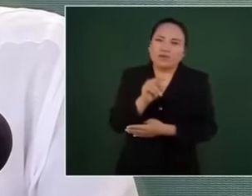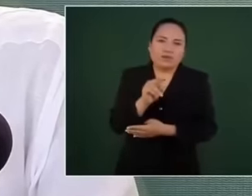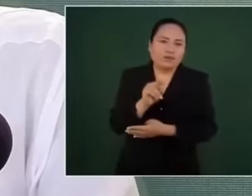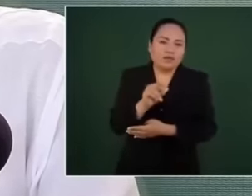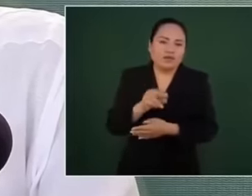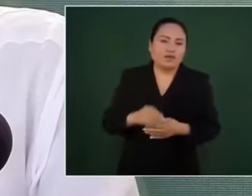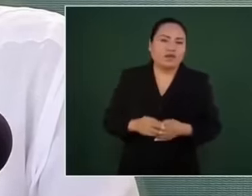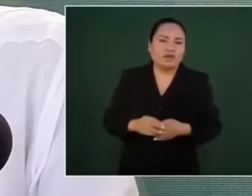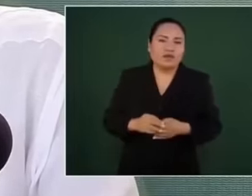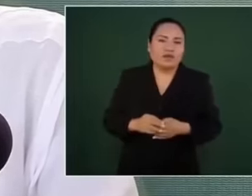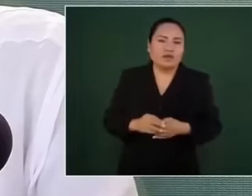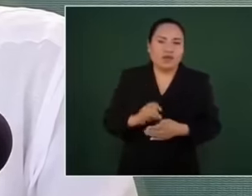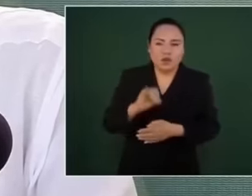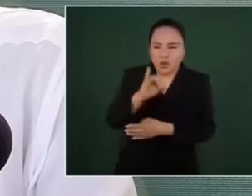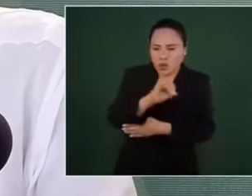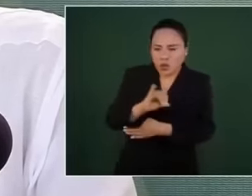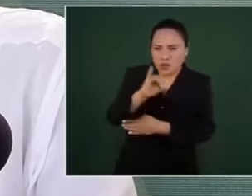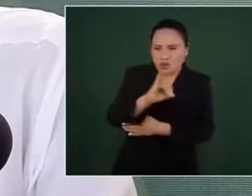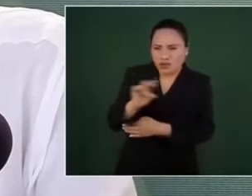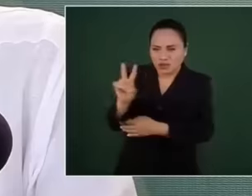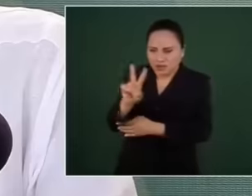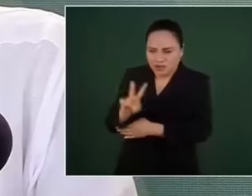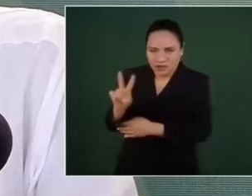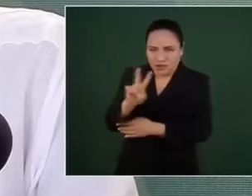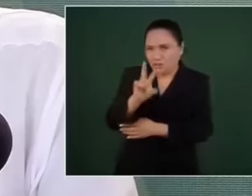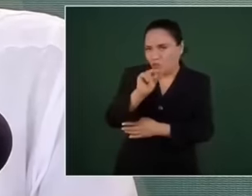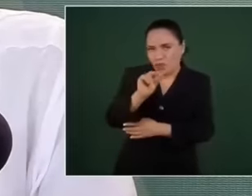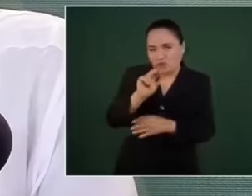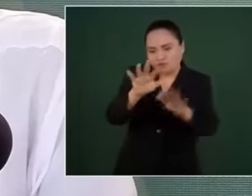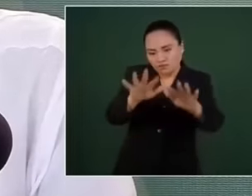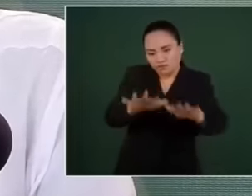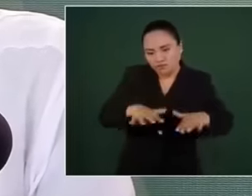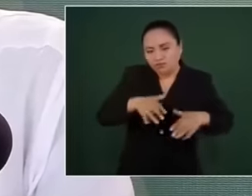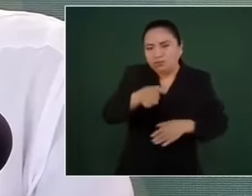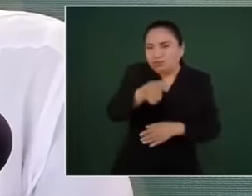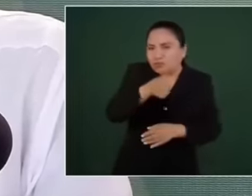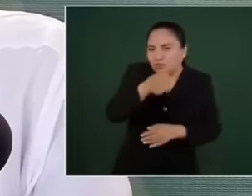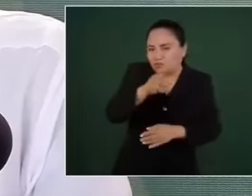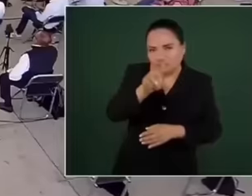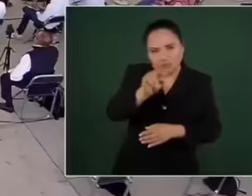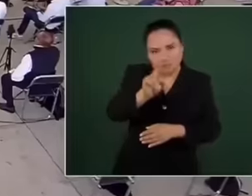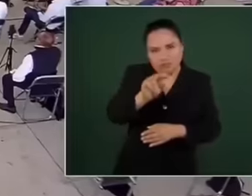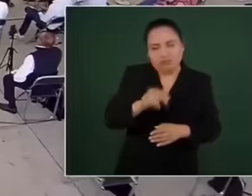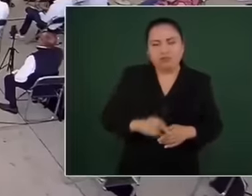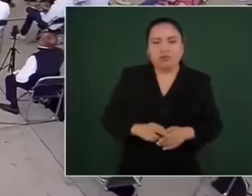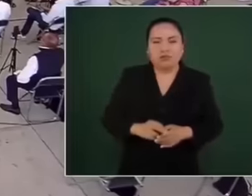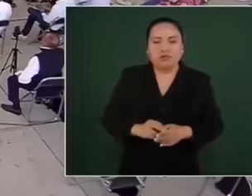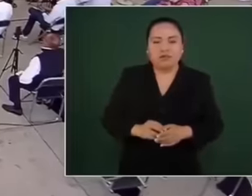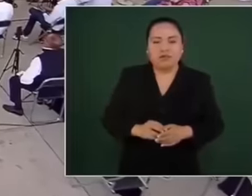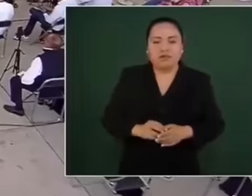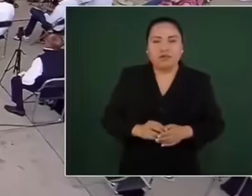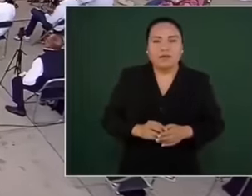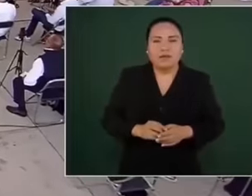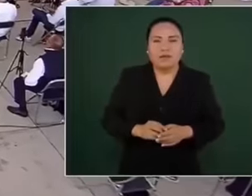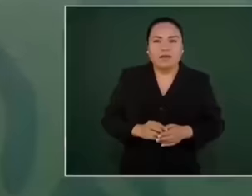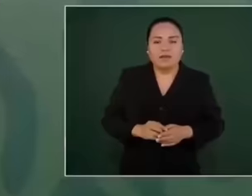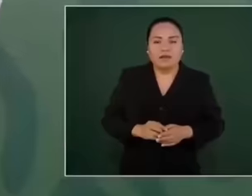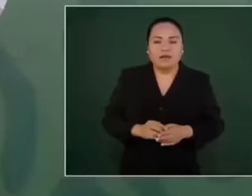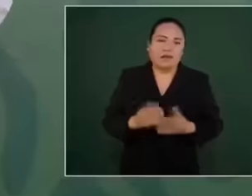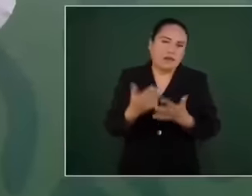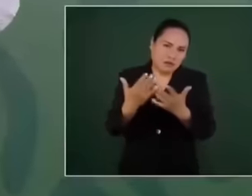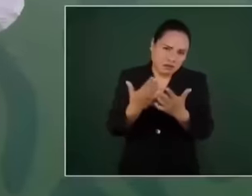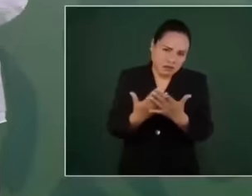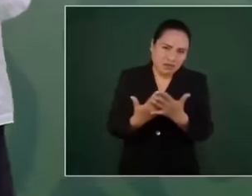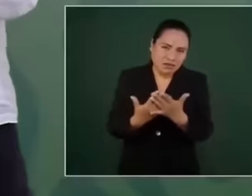excedo con el trabajo? Hay que descansar. Y ahí lo tiene un presidente que es humano, que también